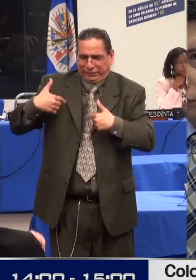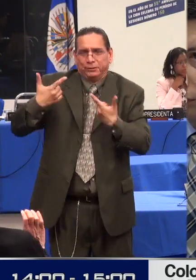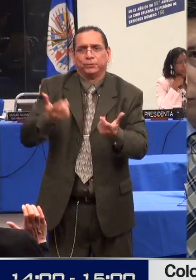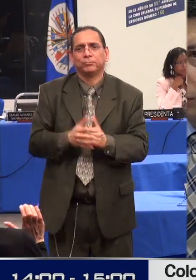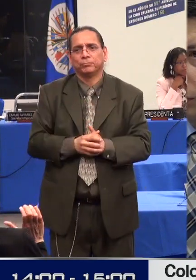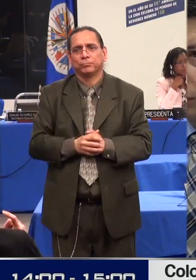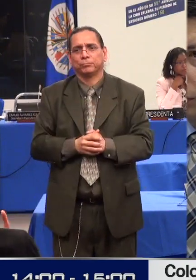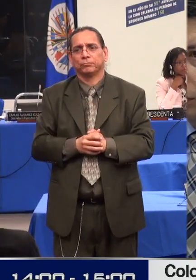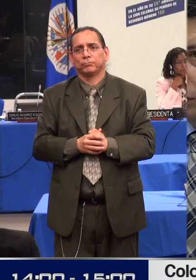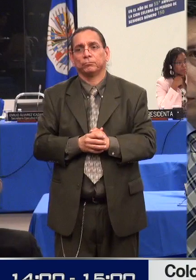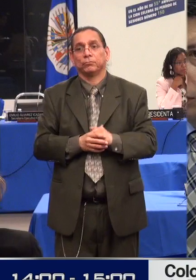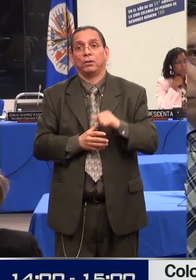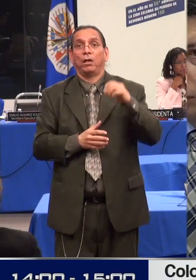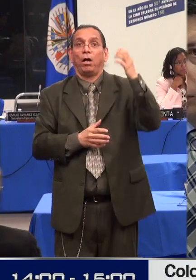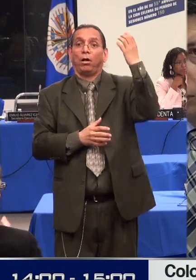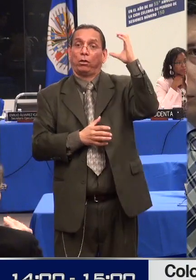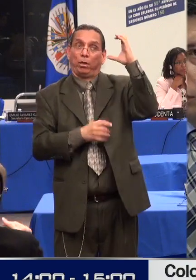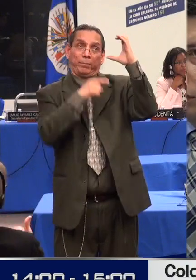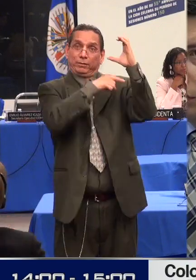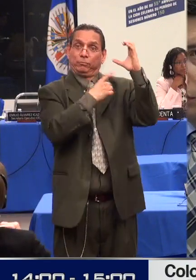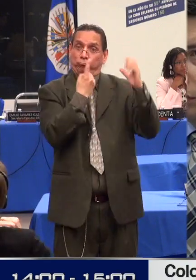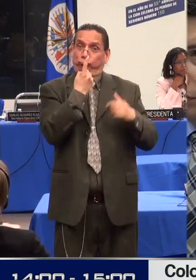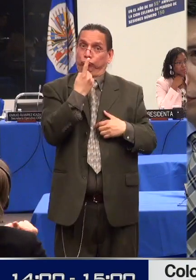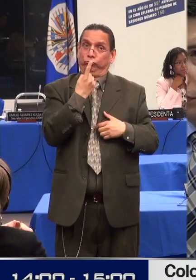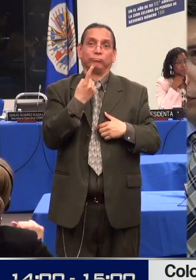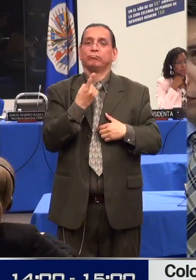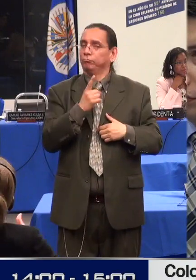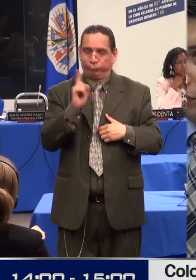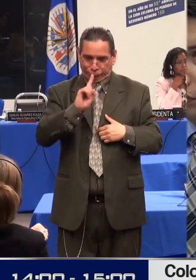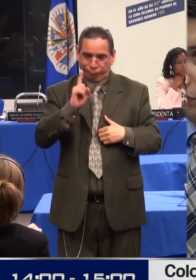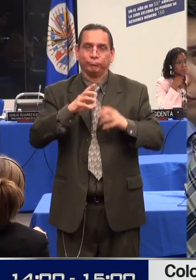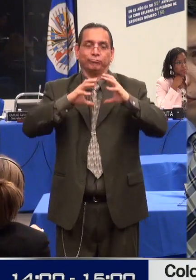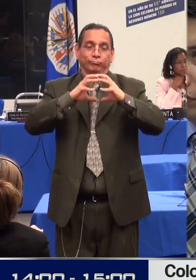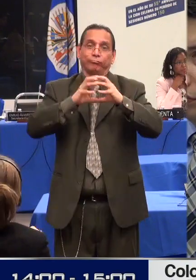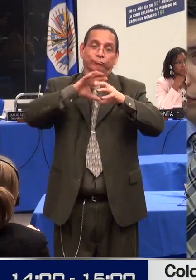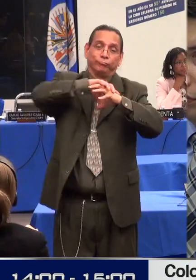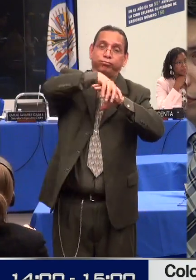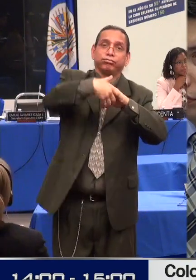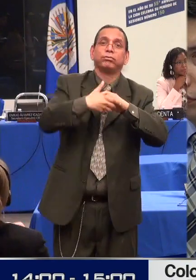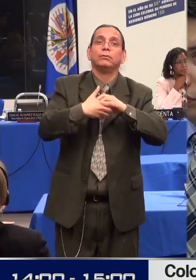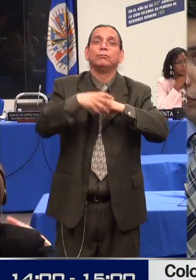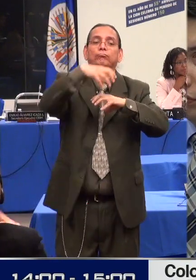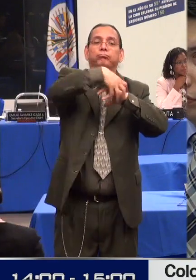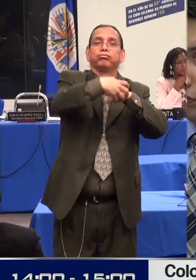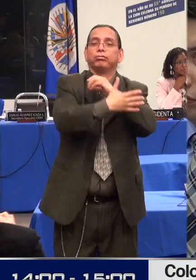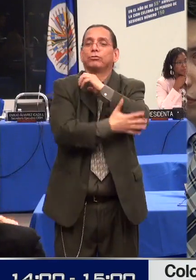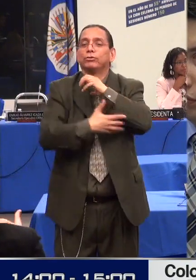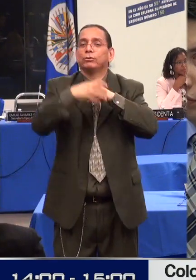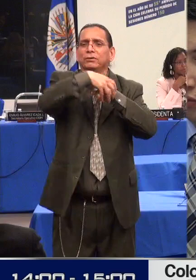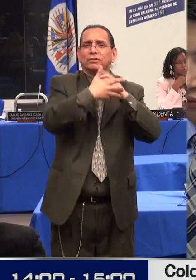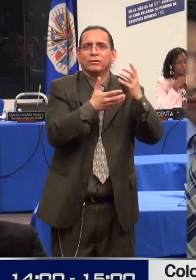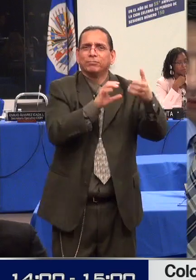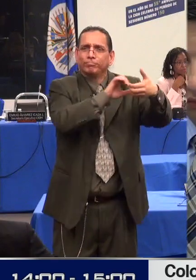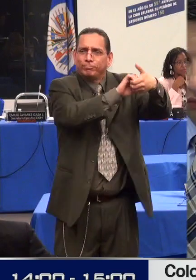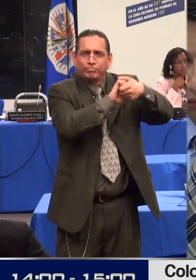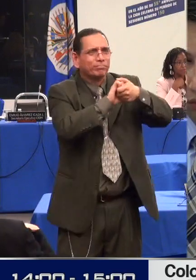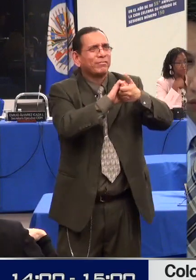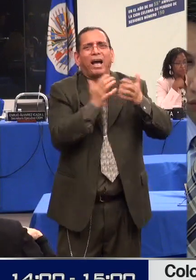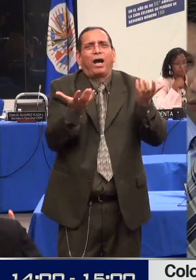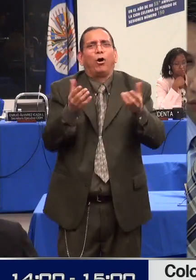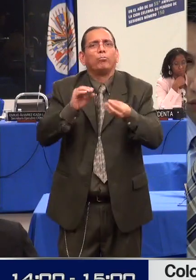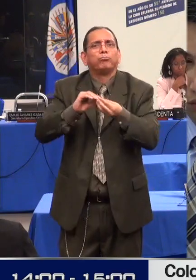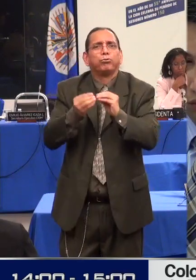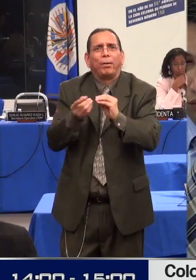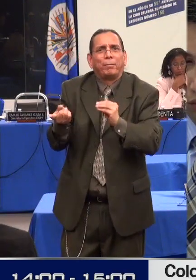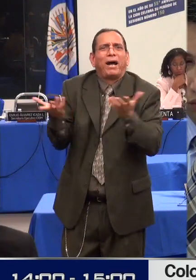diseño de un plan de acción para la prevención y abordaje del tema en los países de la región. No obstante, estos avances brevemente relacionaré los